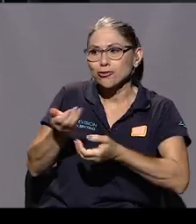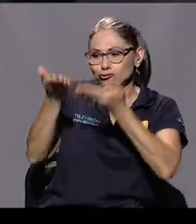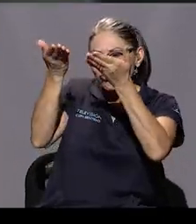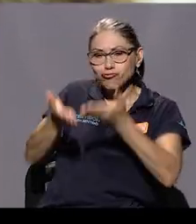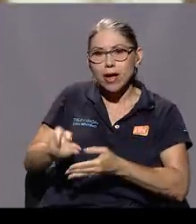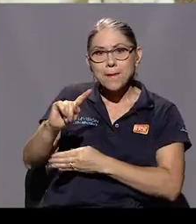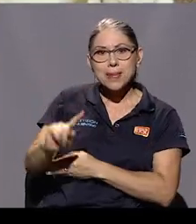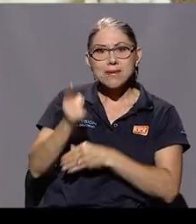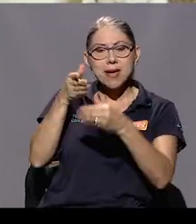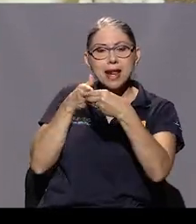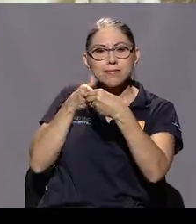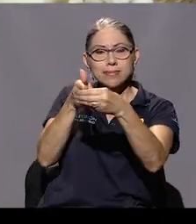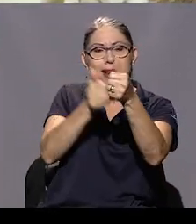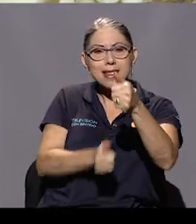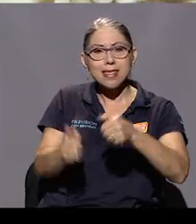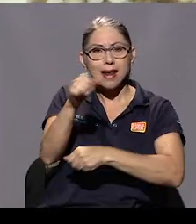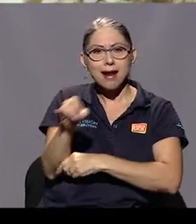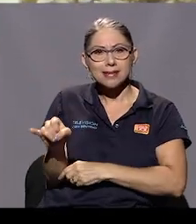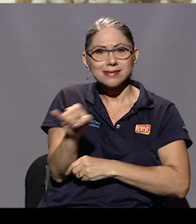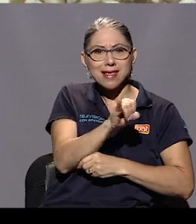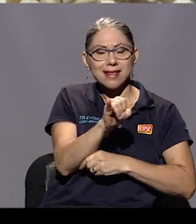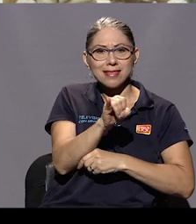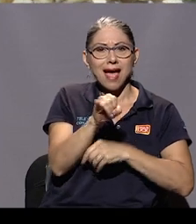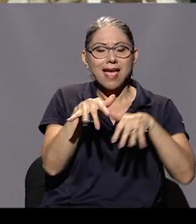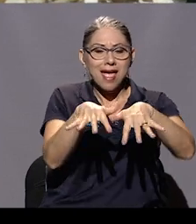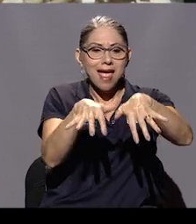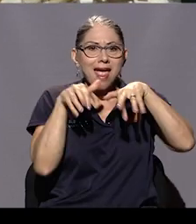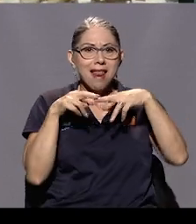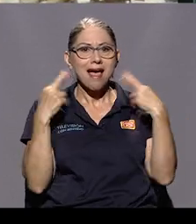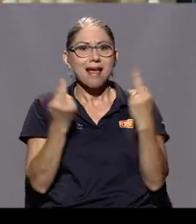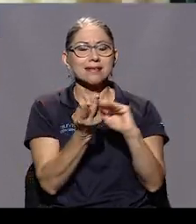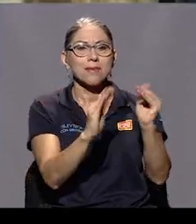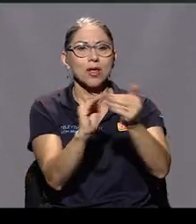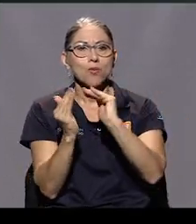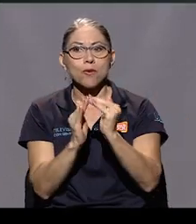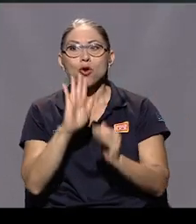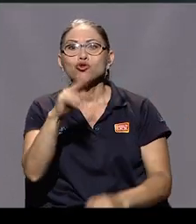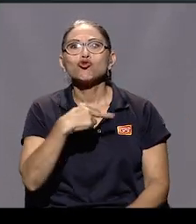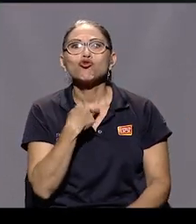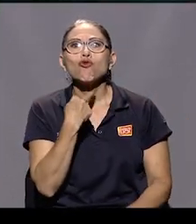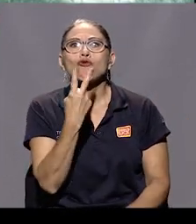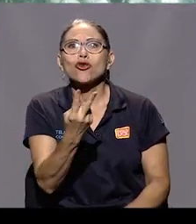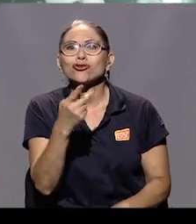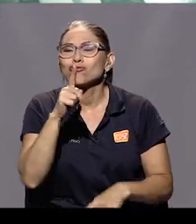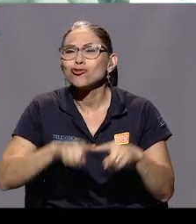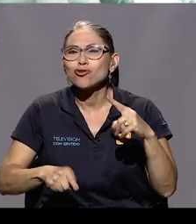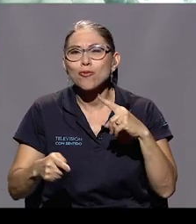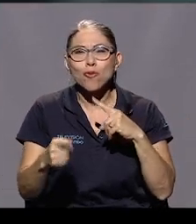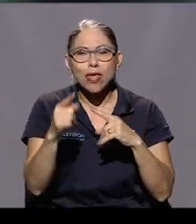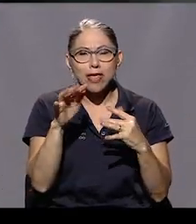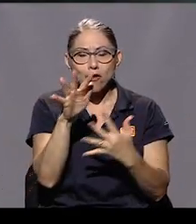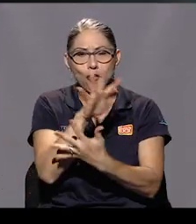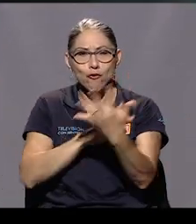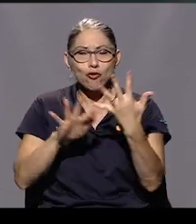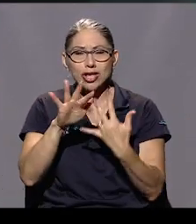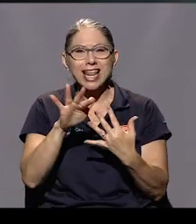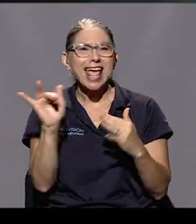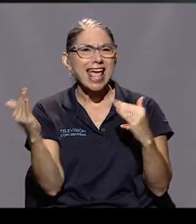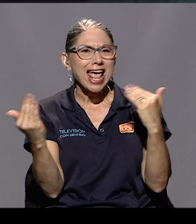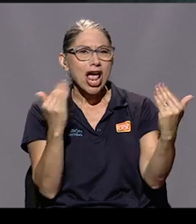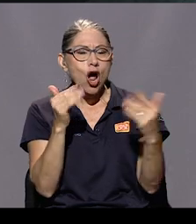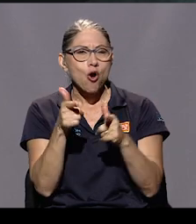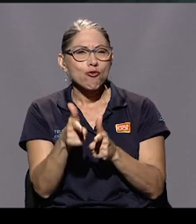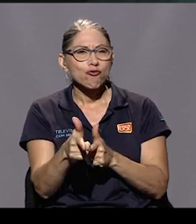años, a ser la primera en liderar la izquierda en la Asamblea del Pueblo. Su voz inconfundible es un